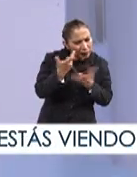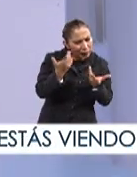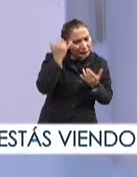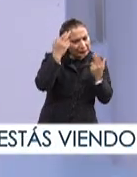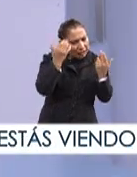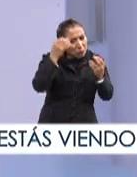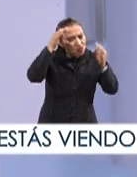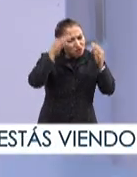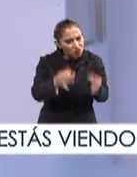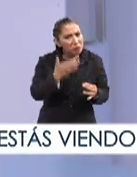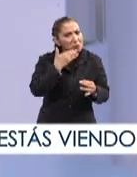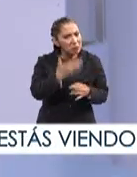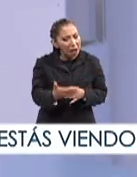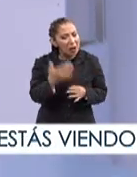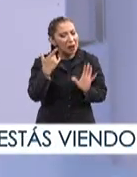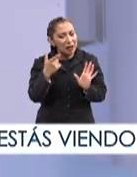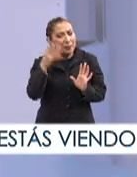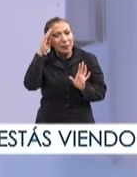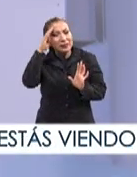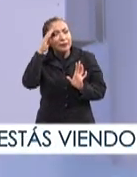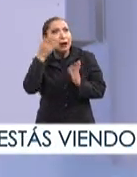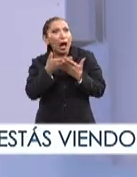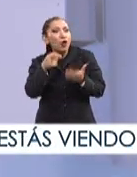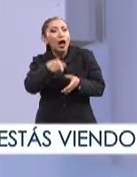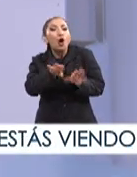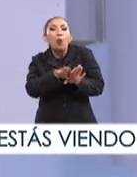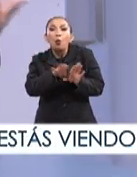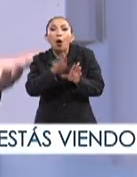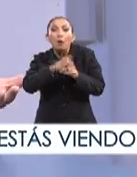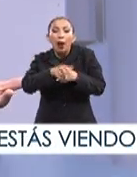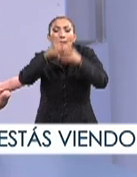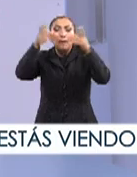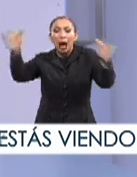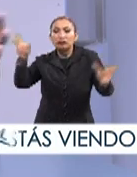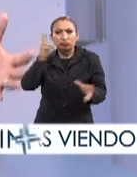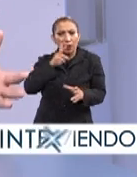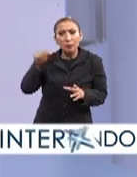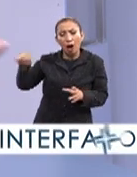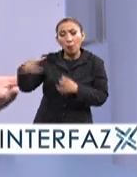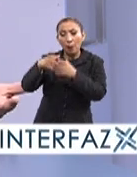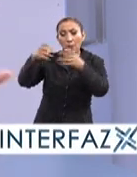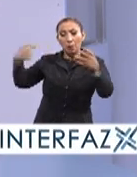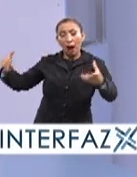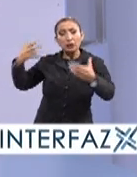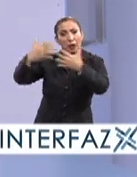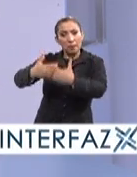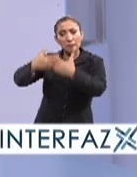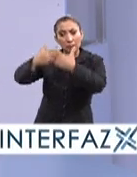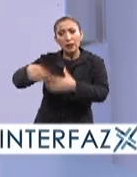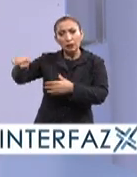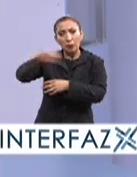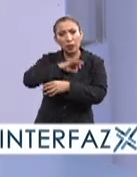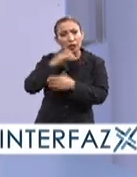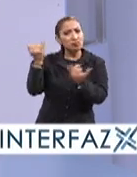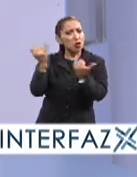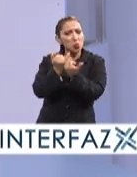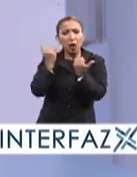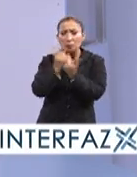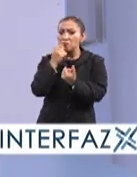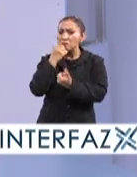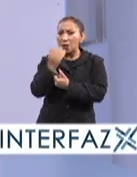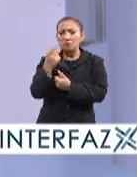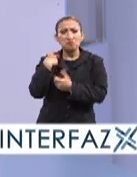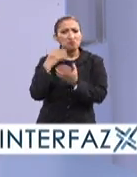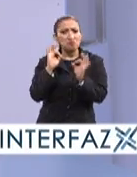la hipótesis se cumplía y pues pensamos, bueno, esto hay que escalarlo para demostrar que a una escala mayor seguimos teniendo esas